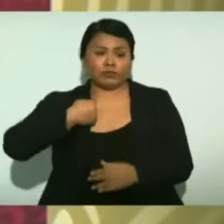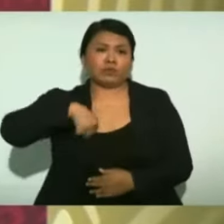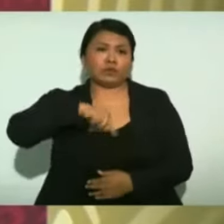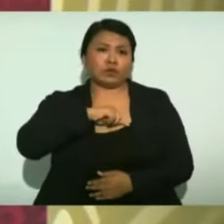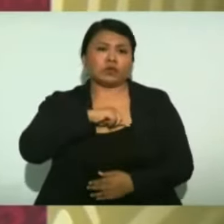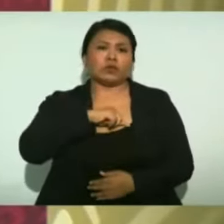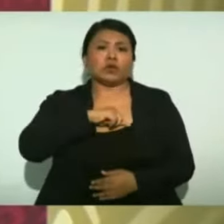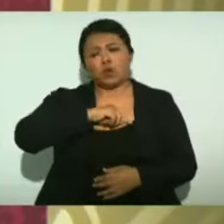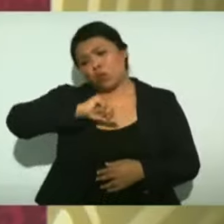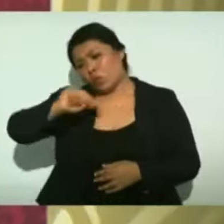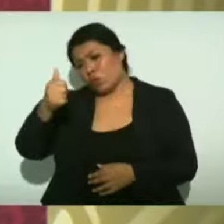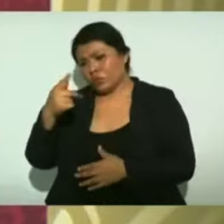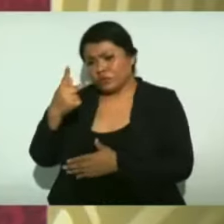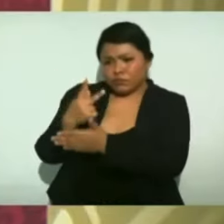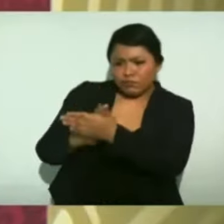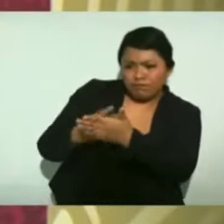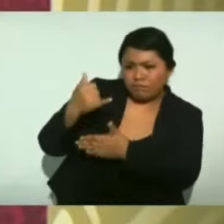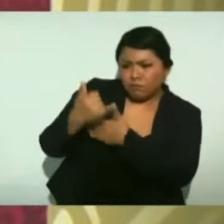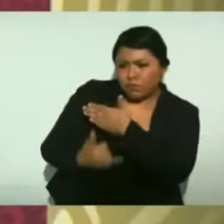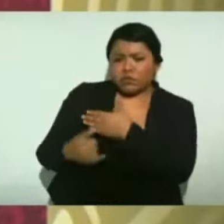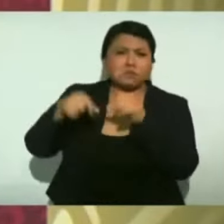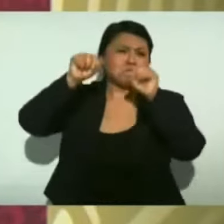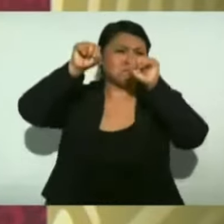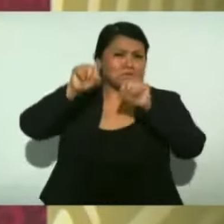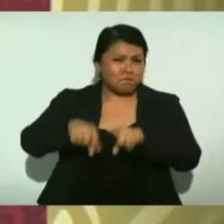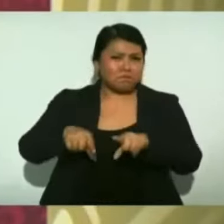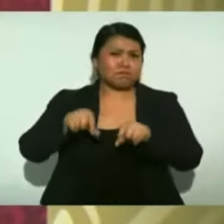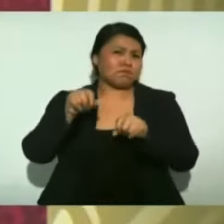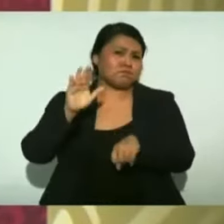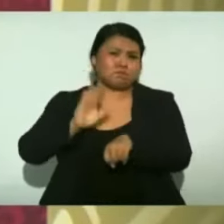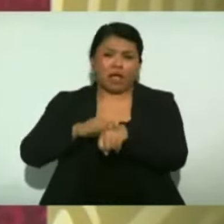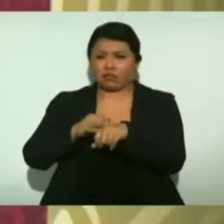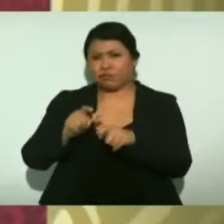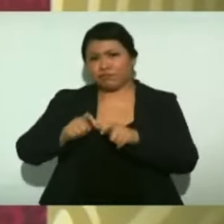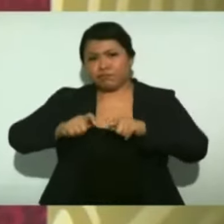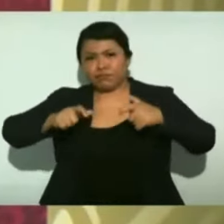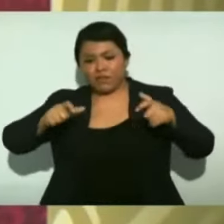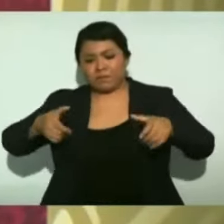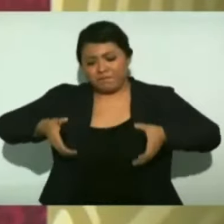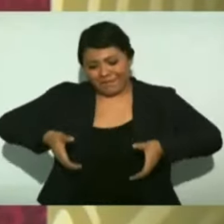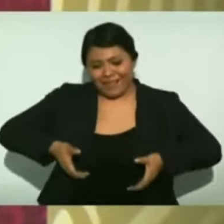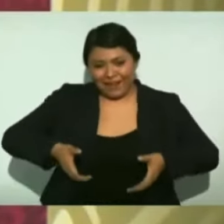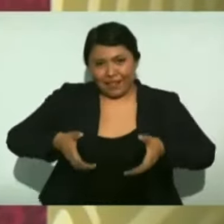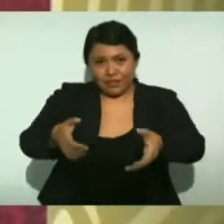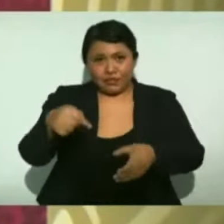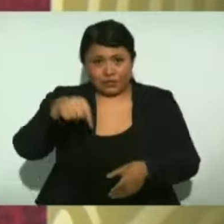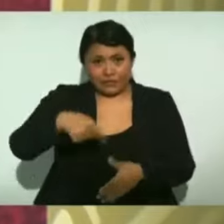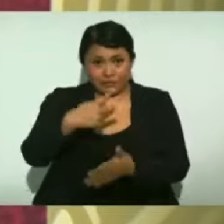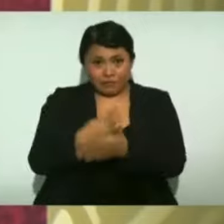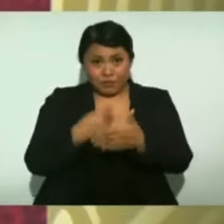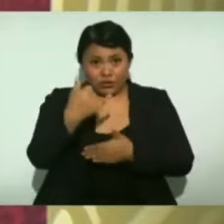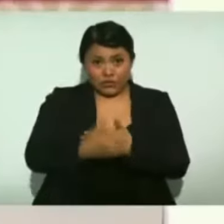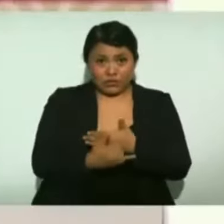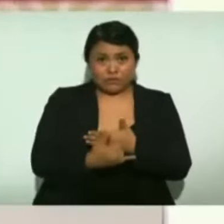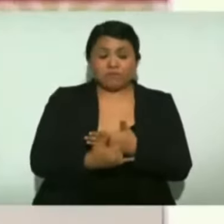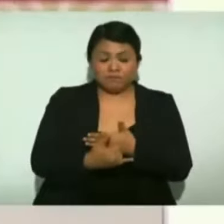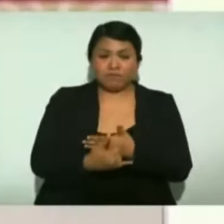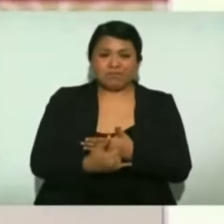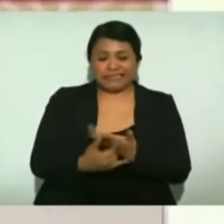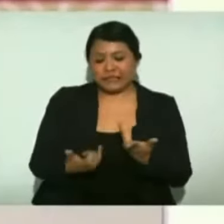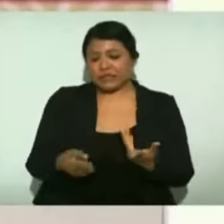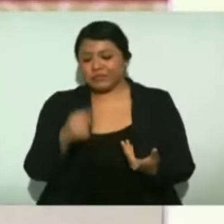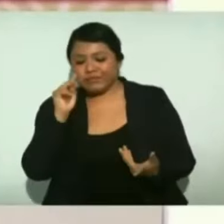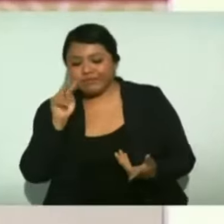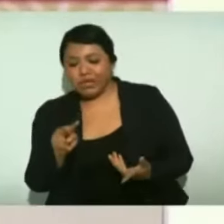otras obras como esta, ampliar esta carretera que estaba muy